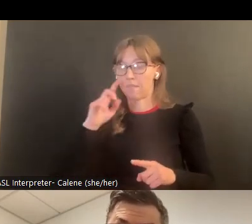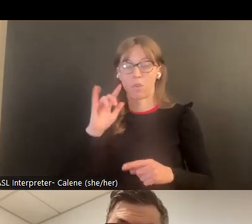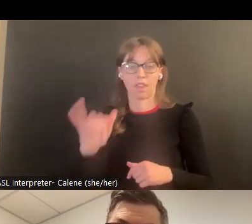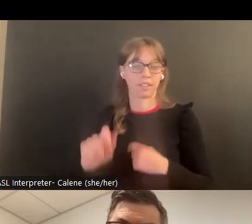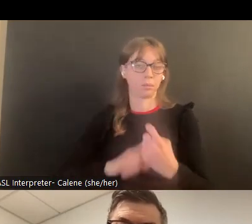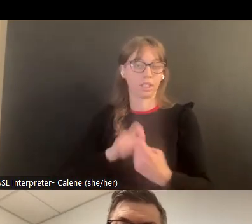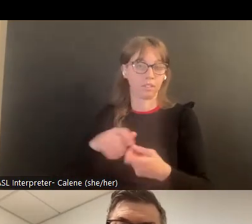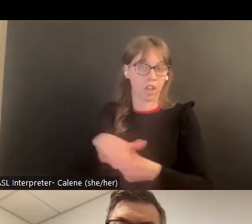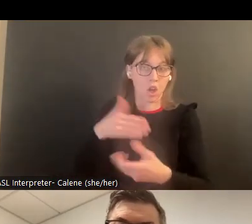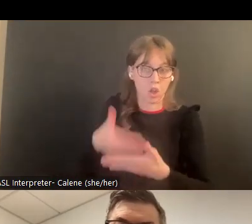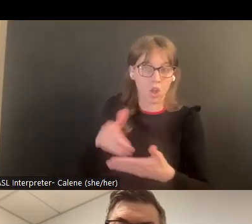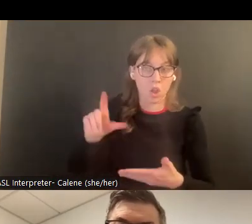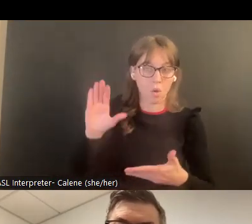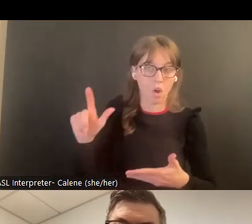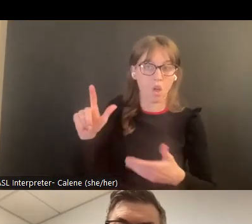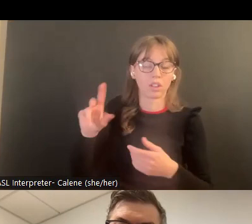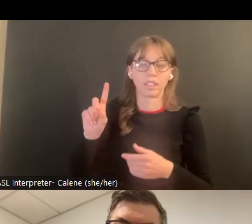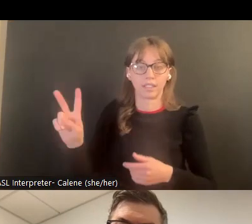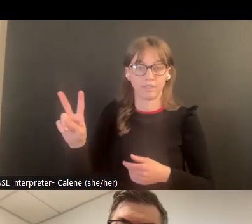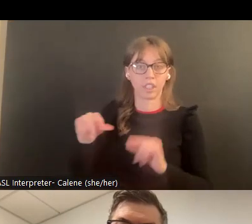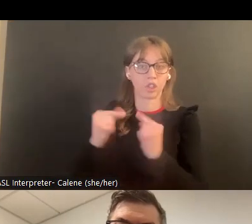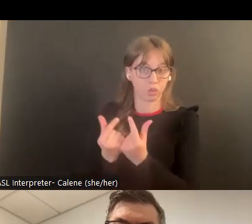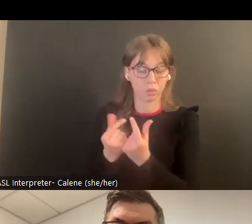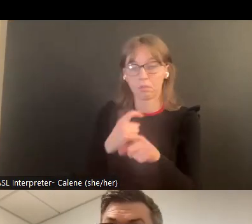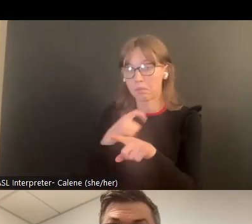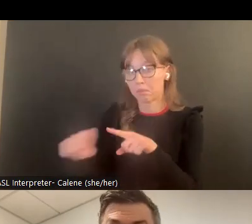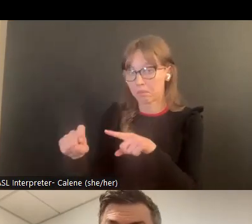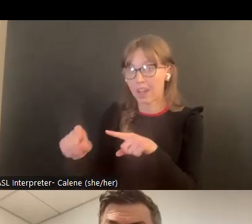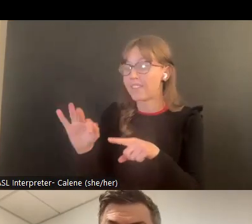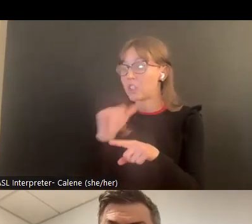mensajes acerca de asesoramiento letal de letalidad